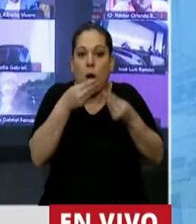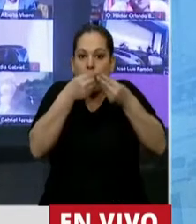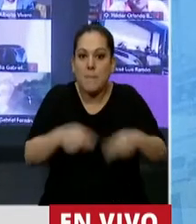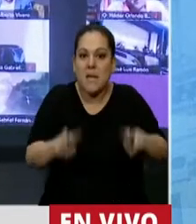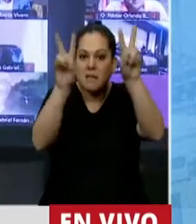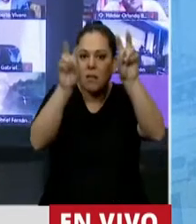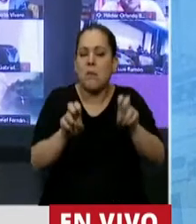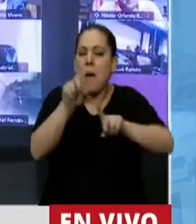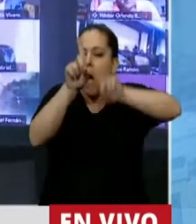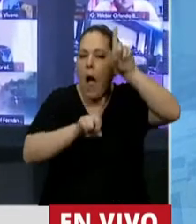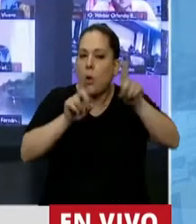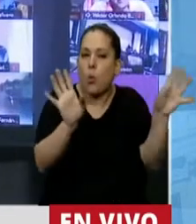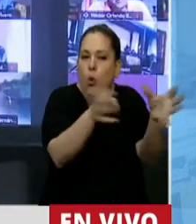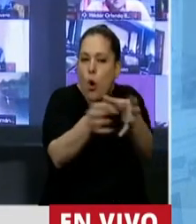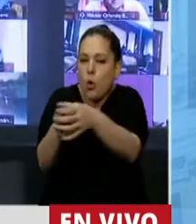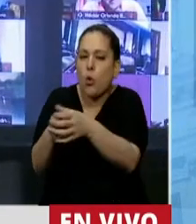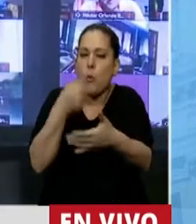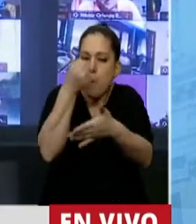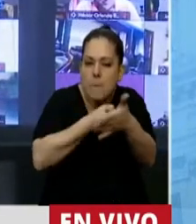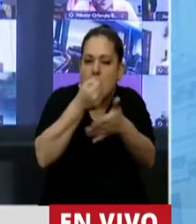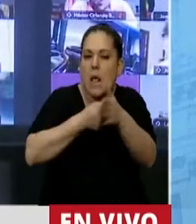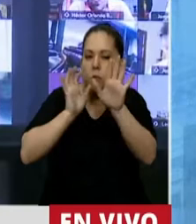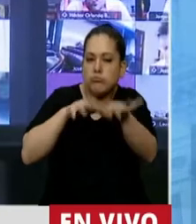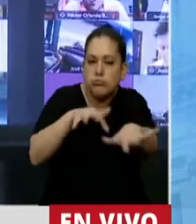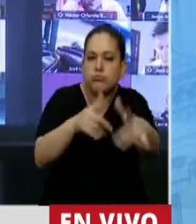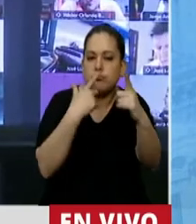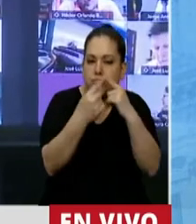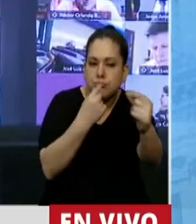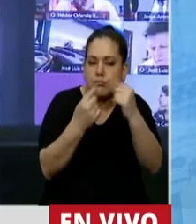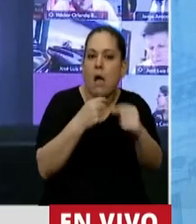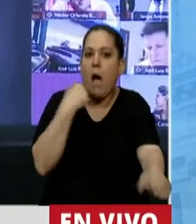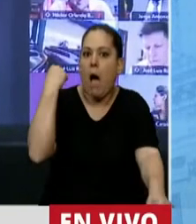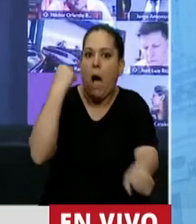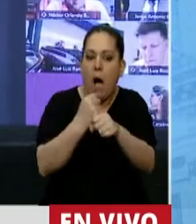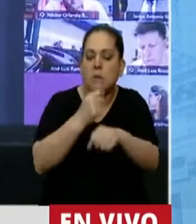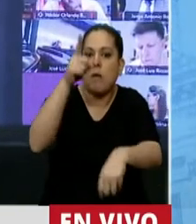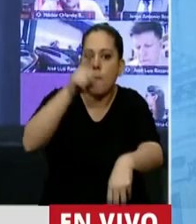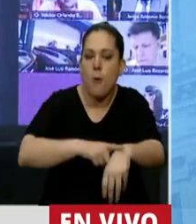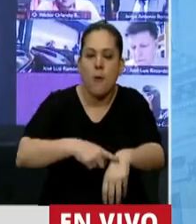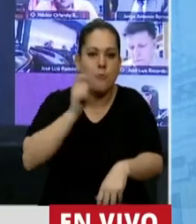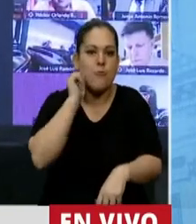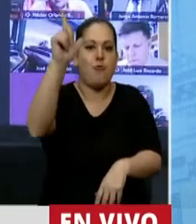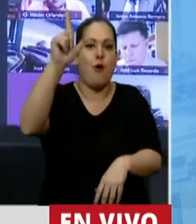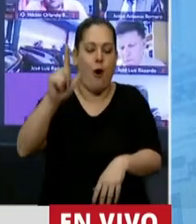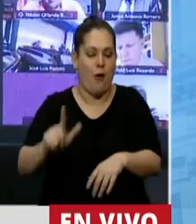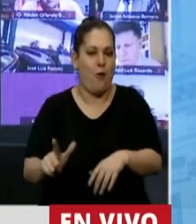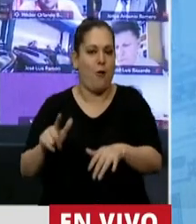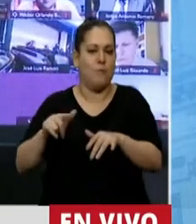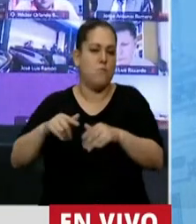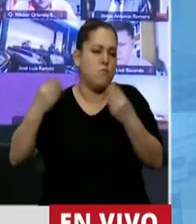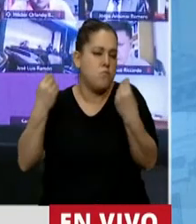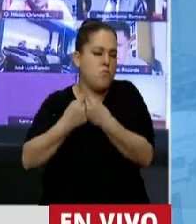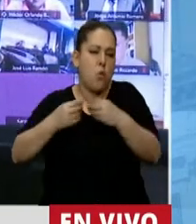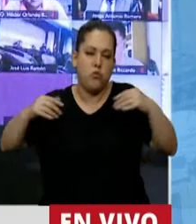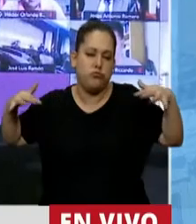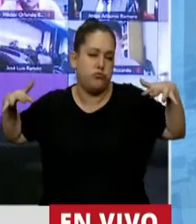organizaciones las que activan, las que militan, las que están a cargo, hasta que en algún momento se logra esto convertir en marea, hasta que en